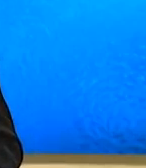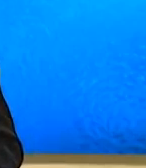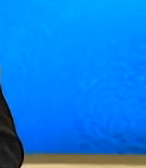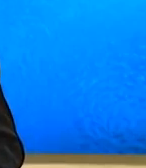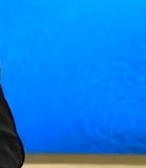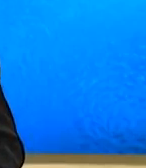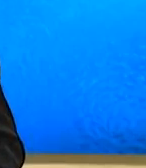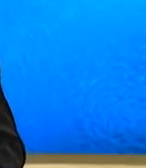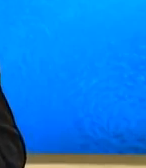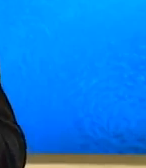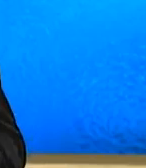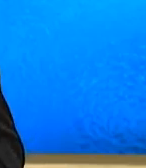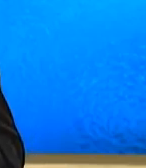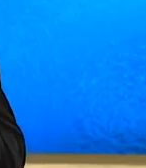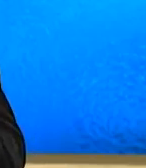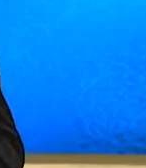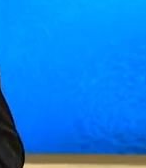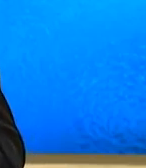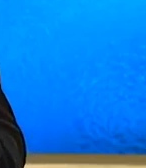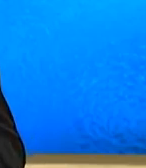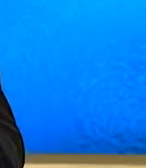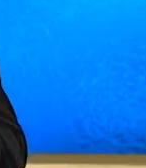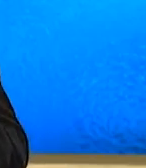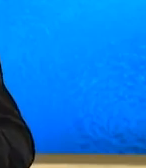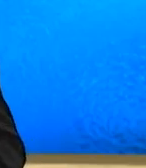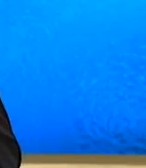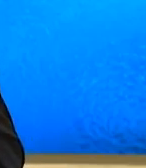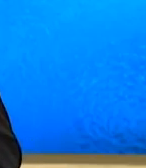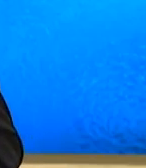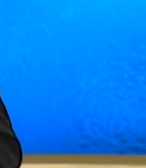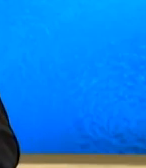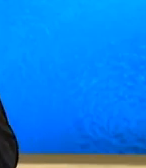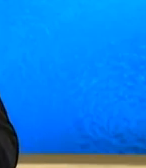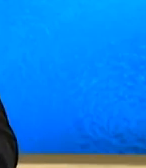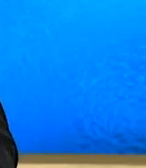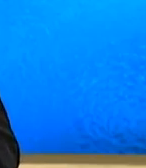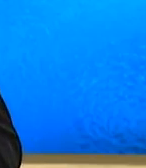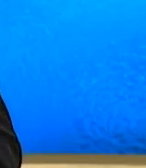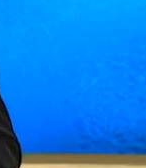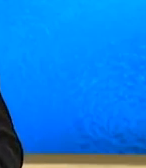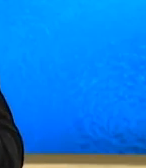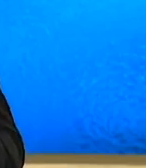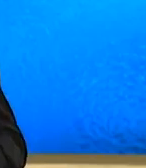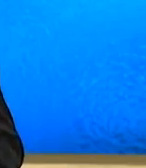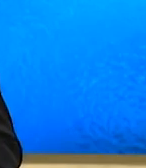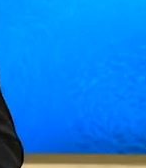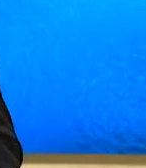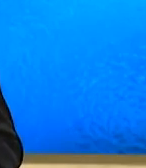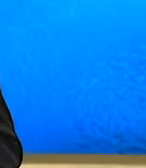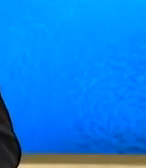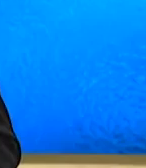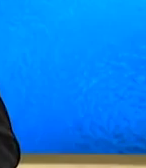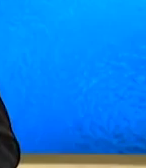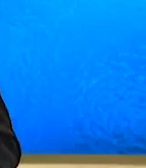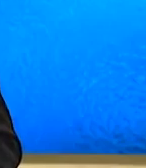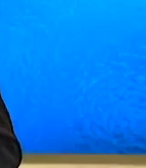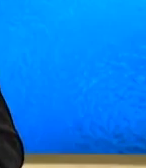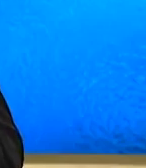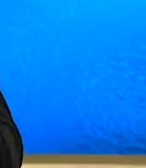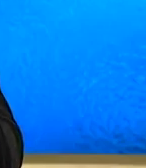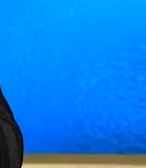hora de incidentes les informamos que el aporte se entregará al mes subsiguiente de que se publique esta ley y los beneficiarios deberán